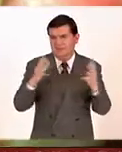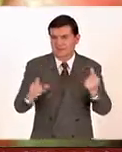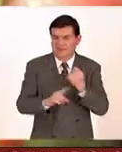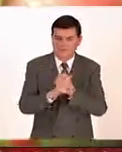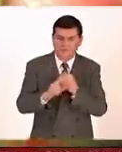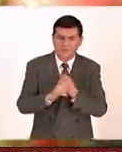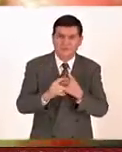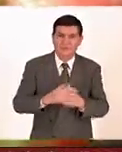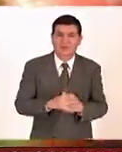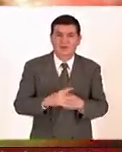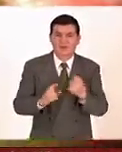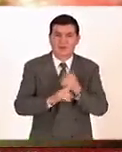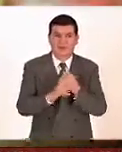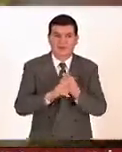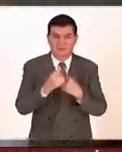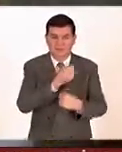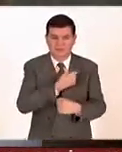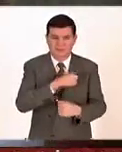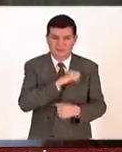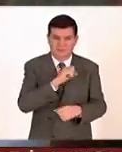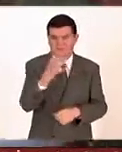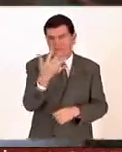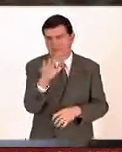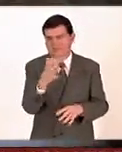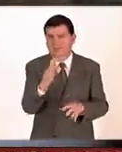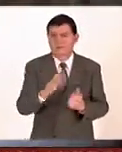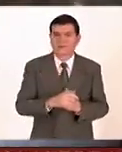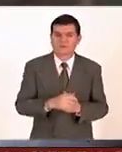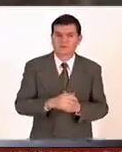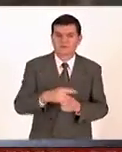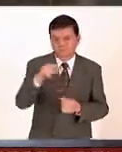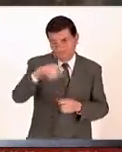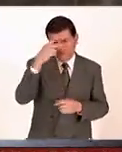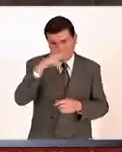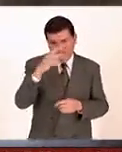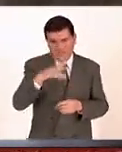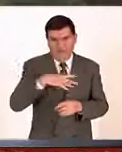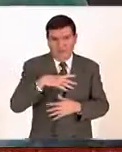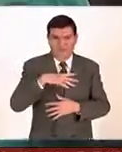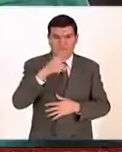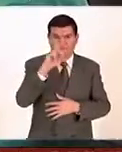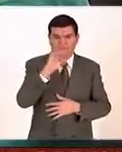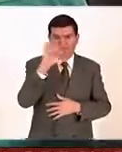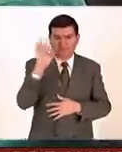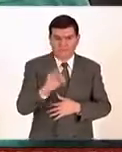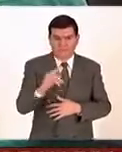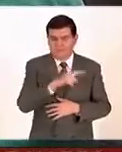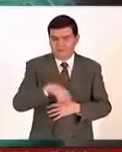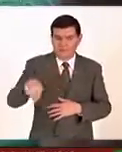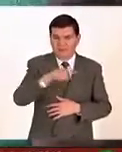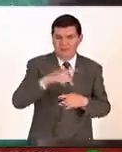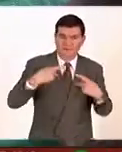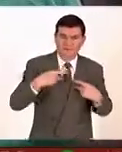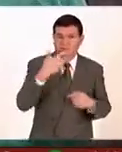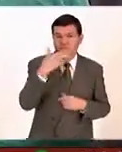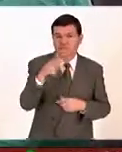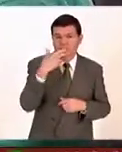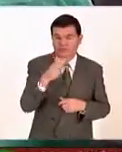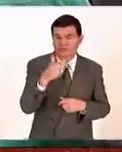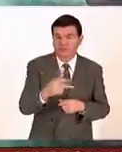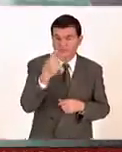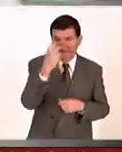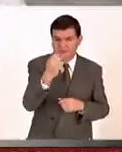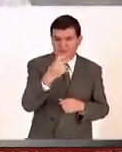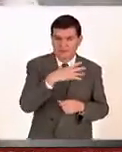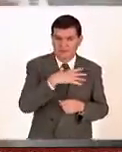de problemas de salud. Aproximadamente en México el 30% de la población fuma. Y